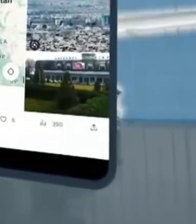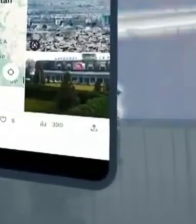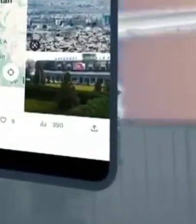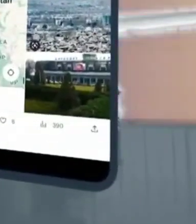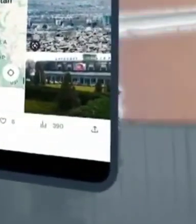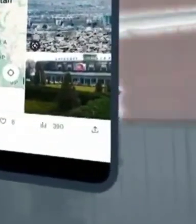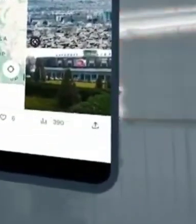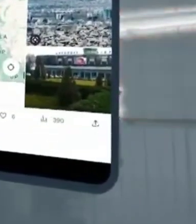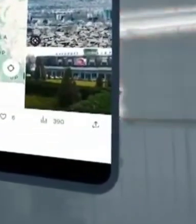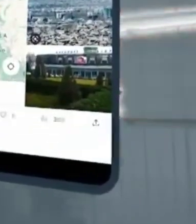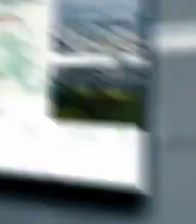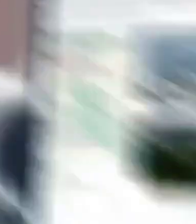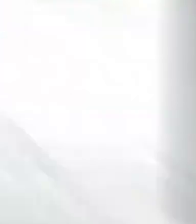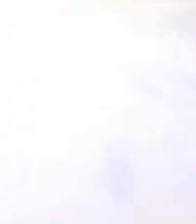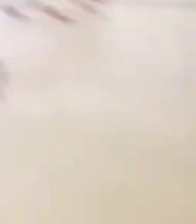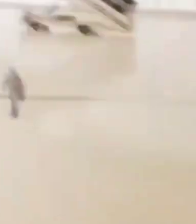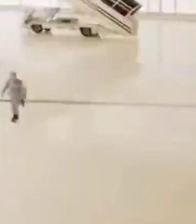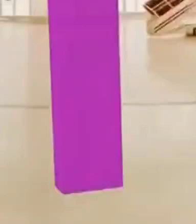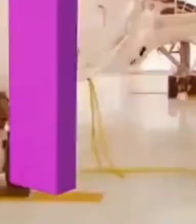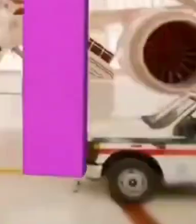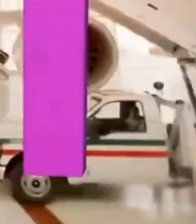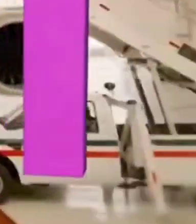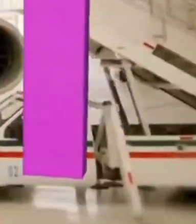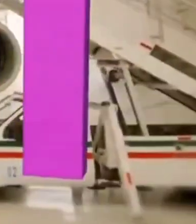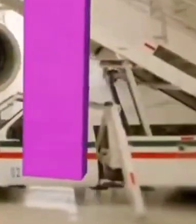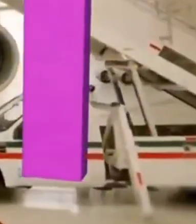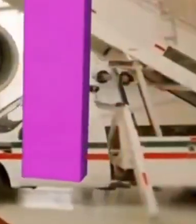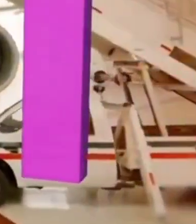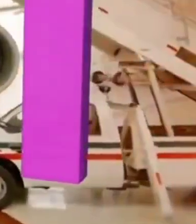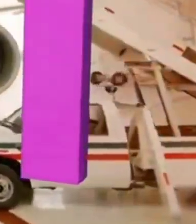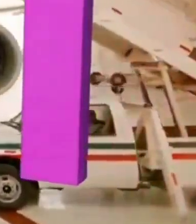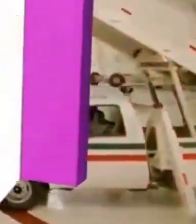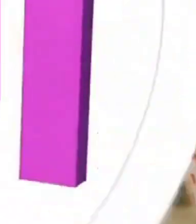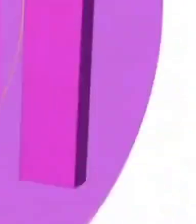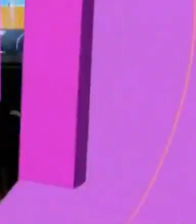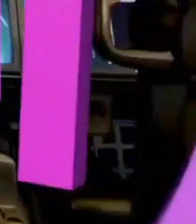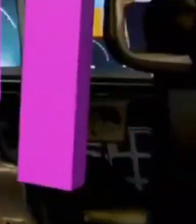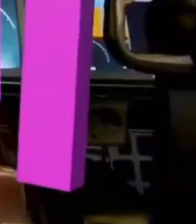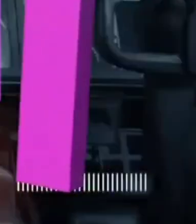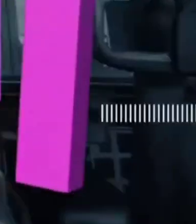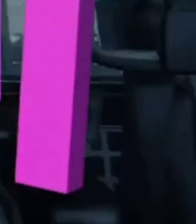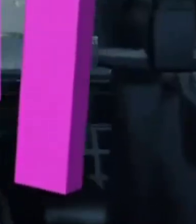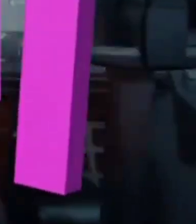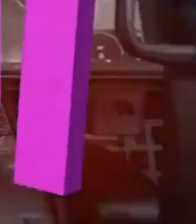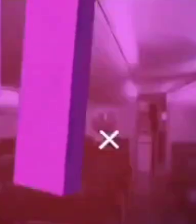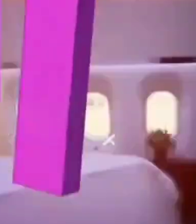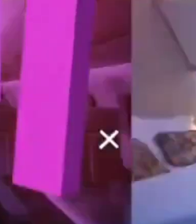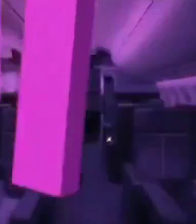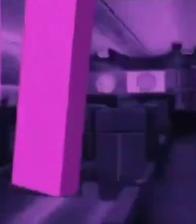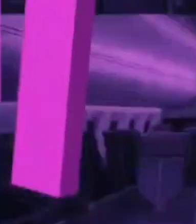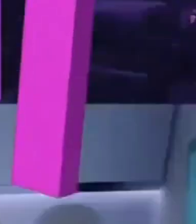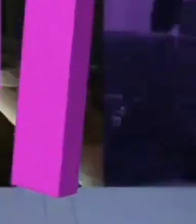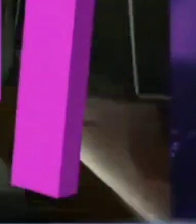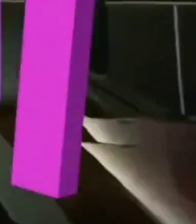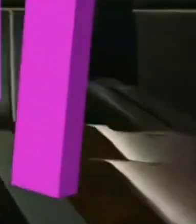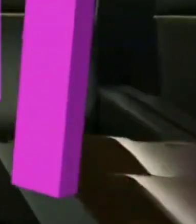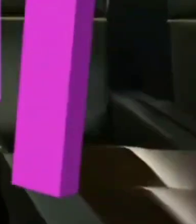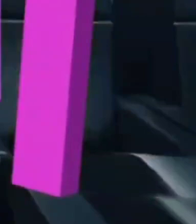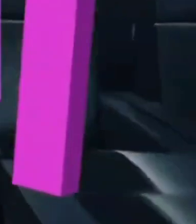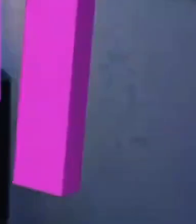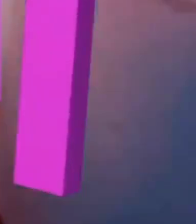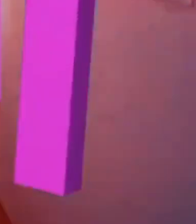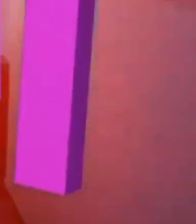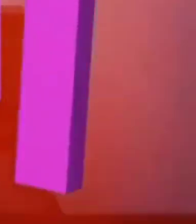principales pistas de aterrizaje. 1. Falso que el avión presidencial lo compró el gobierno de Rusia